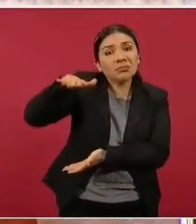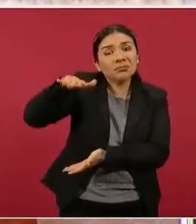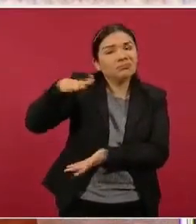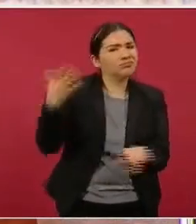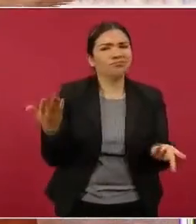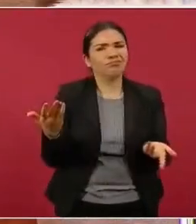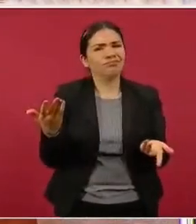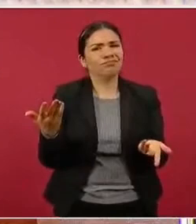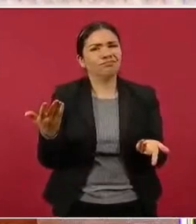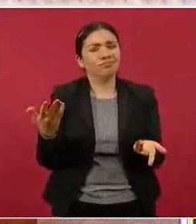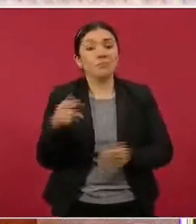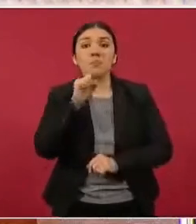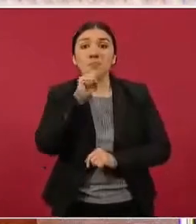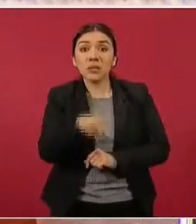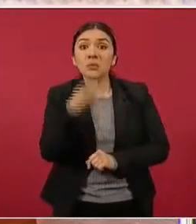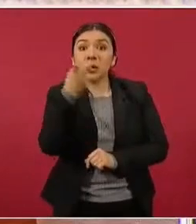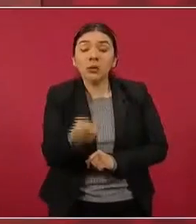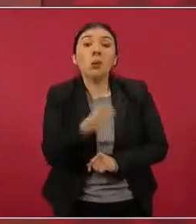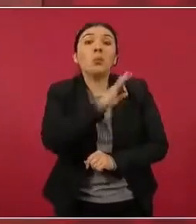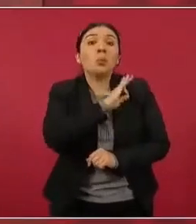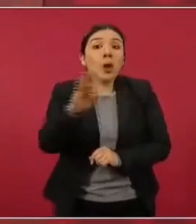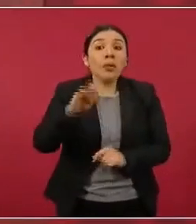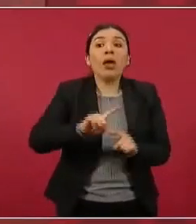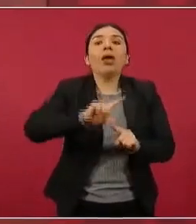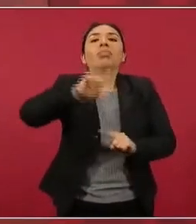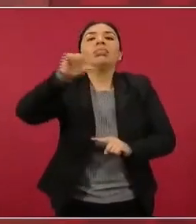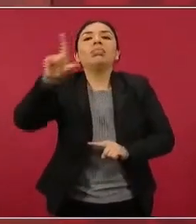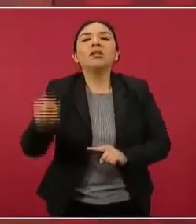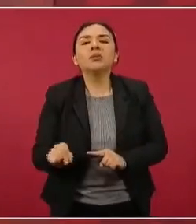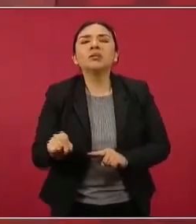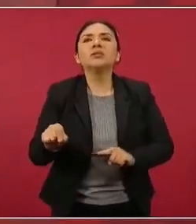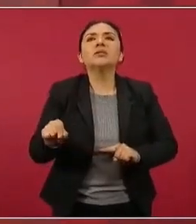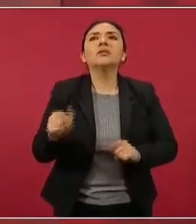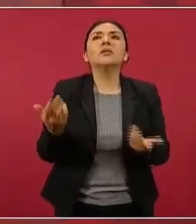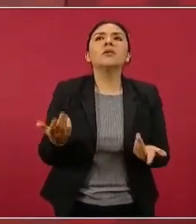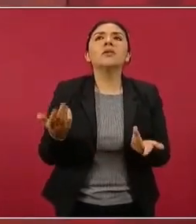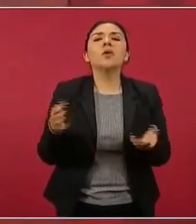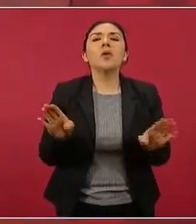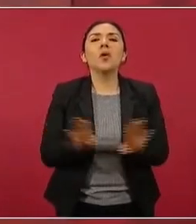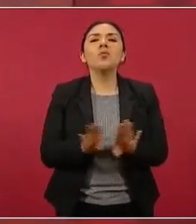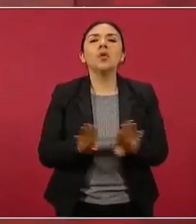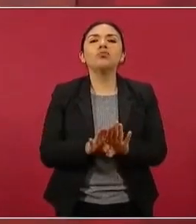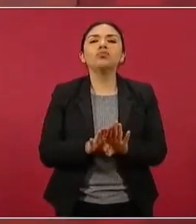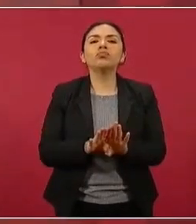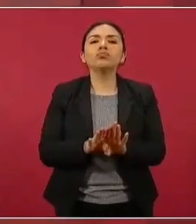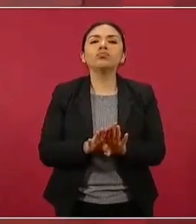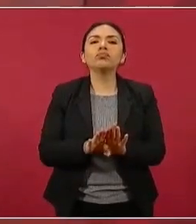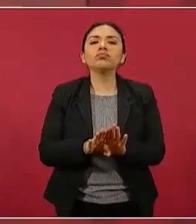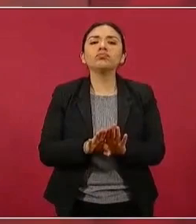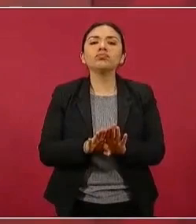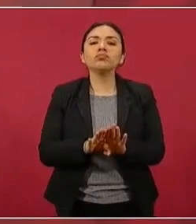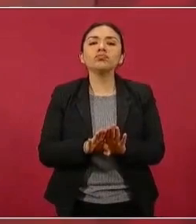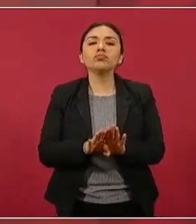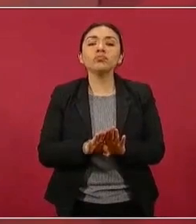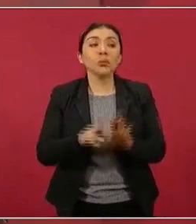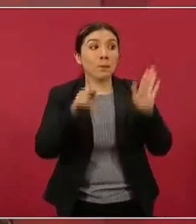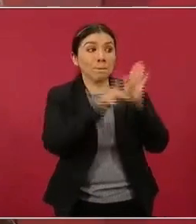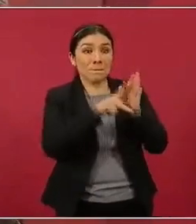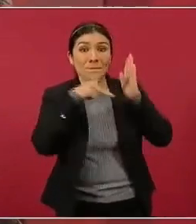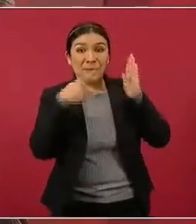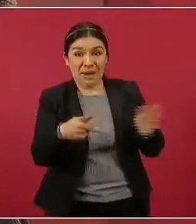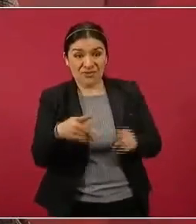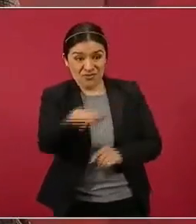porque también eso da pie a que la prensa